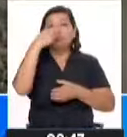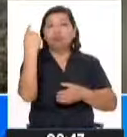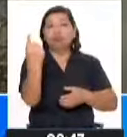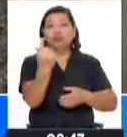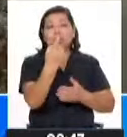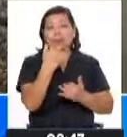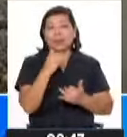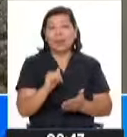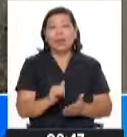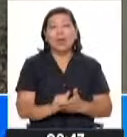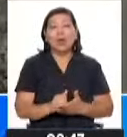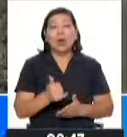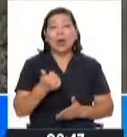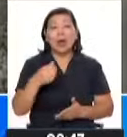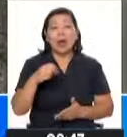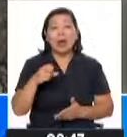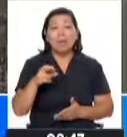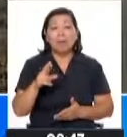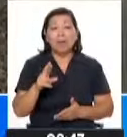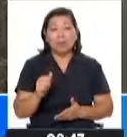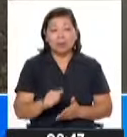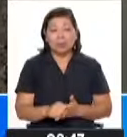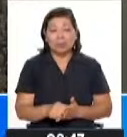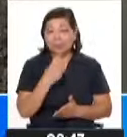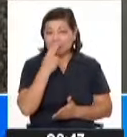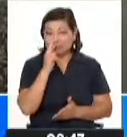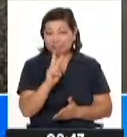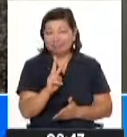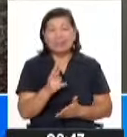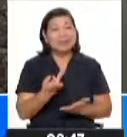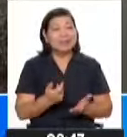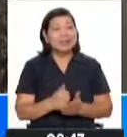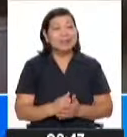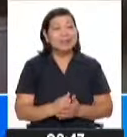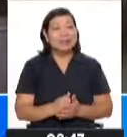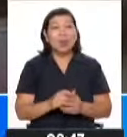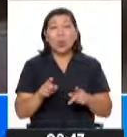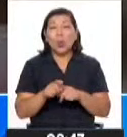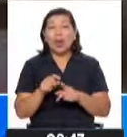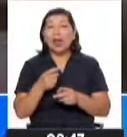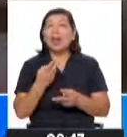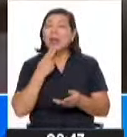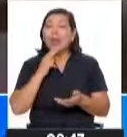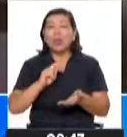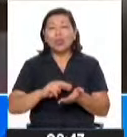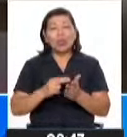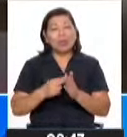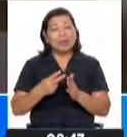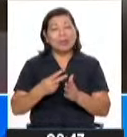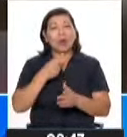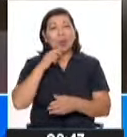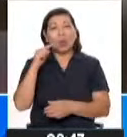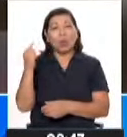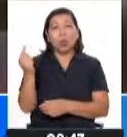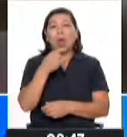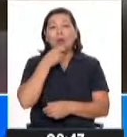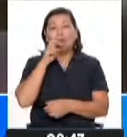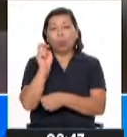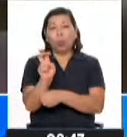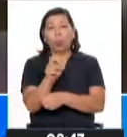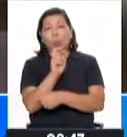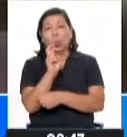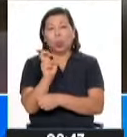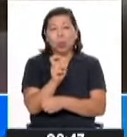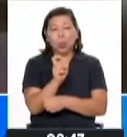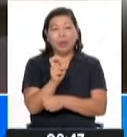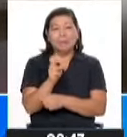nuestro país se le denomina amaro. Lo tenemos ahí precisamente en pantalla, ¿no?, que significa serpientes, una especie de cordón de agua que